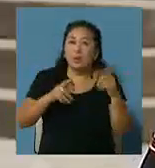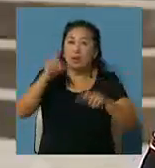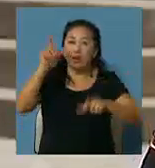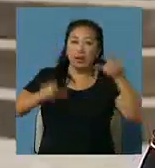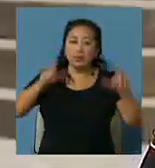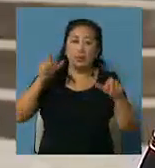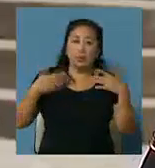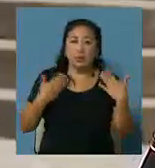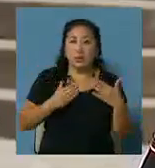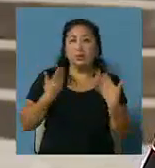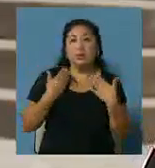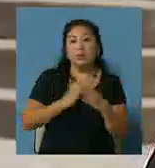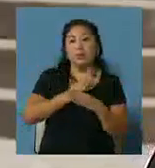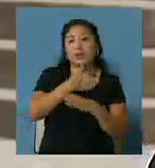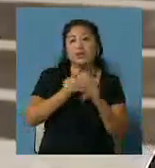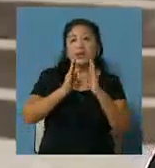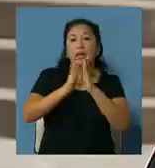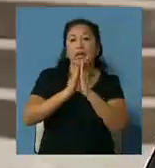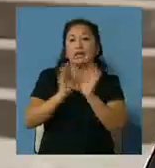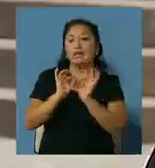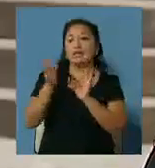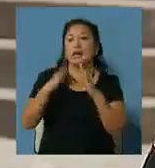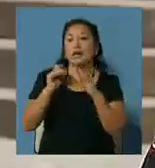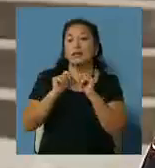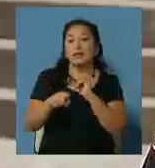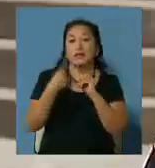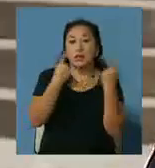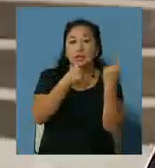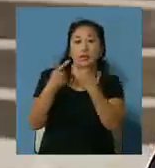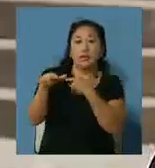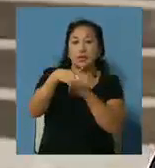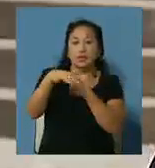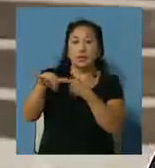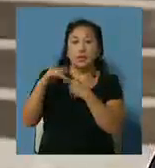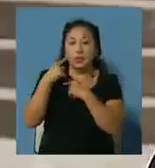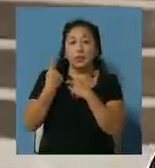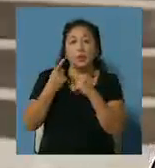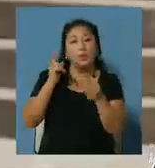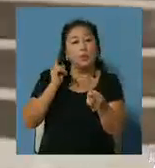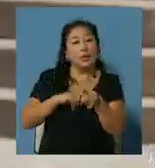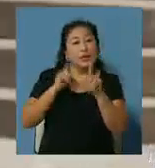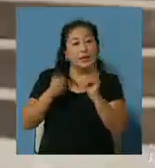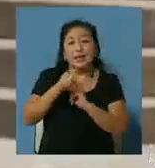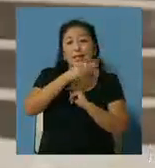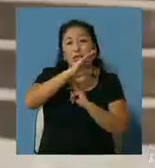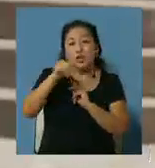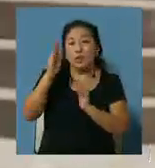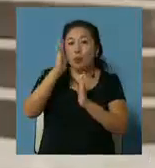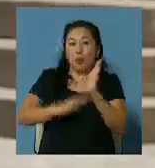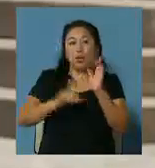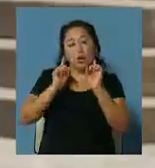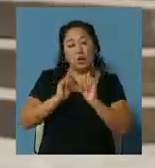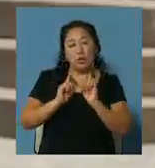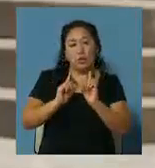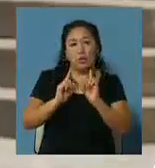gente pueda ir a las iglesias del barrio, ¿no es cierto? de las distintas comunidades, mientras que en Río Blanco se va